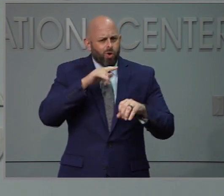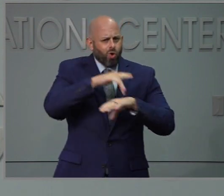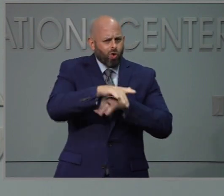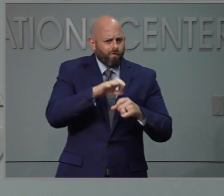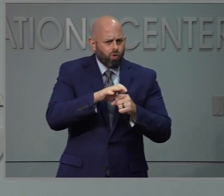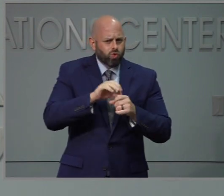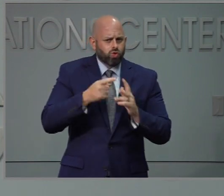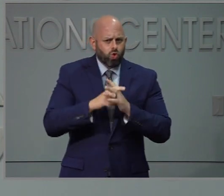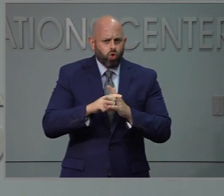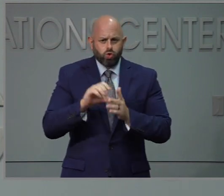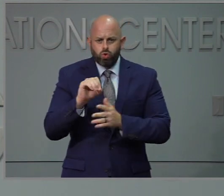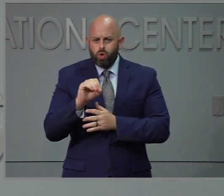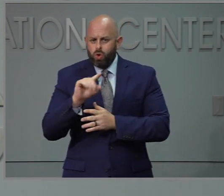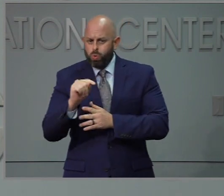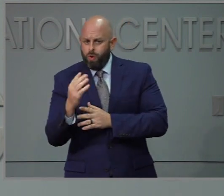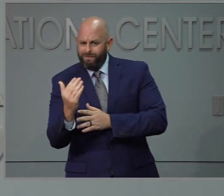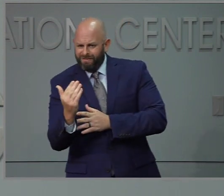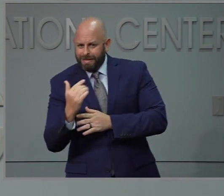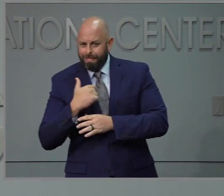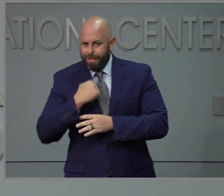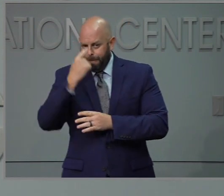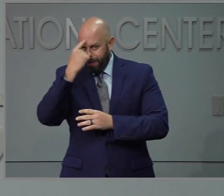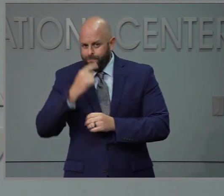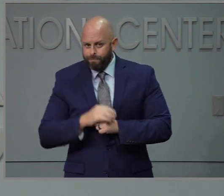quince de octubre. La siguiente.